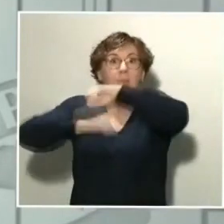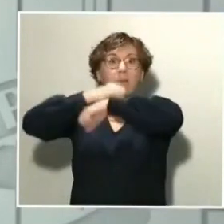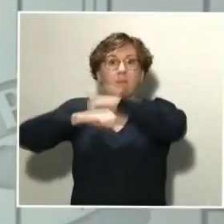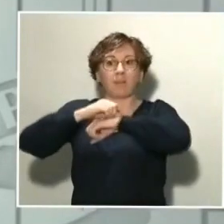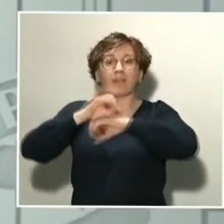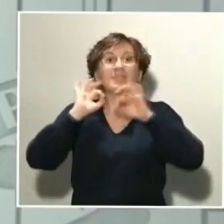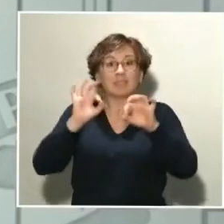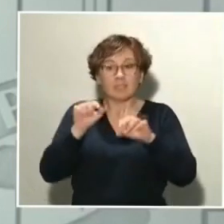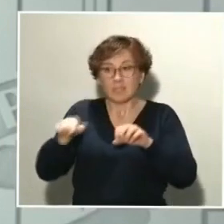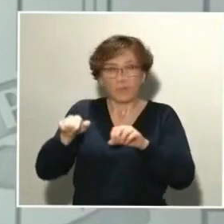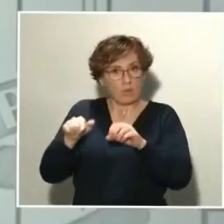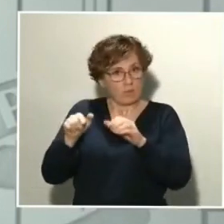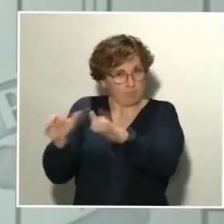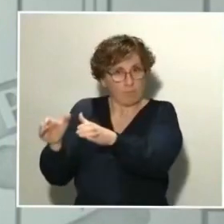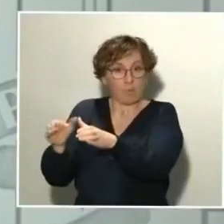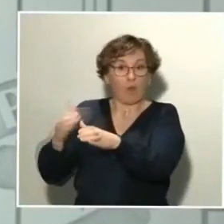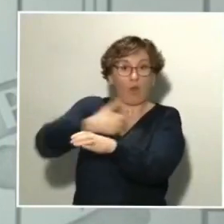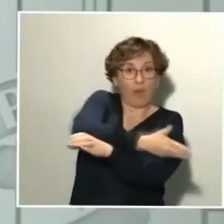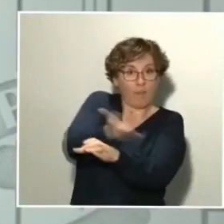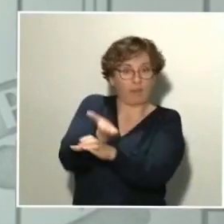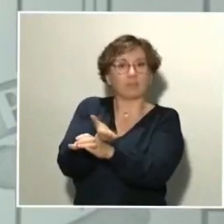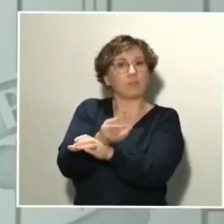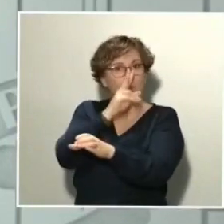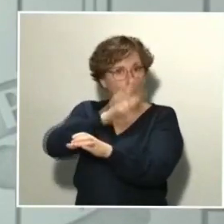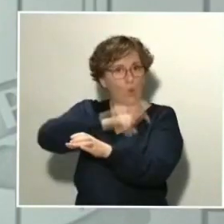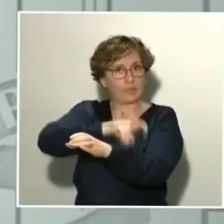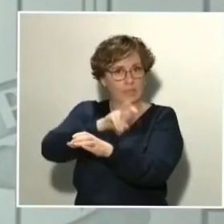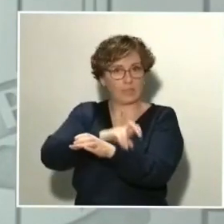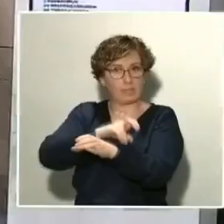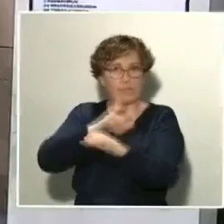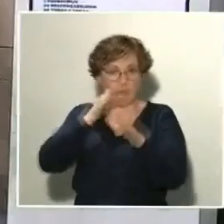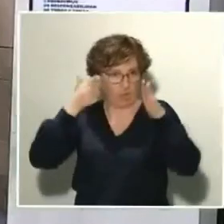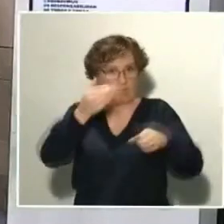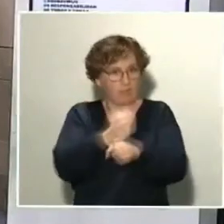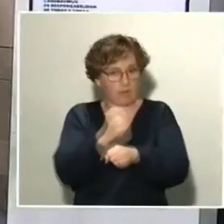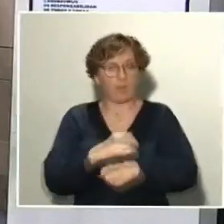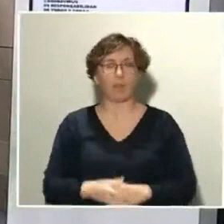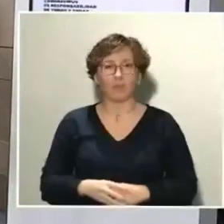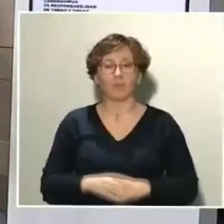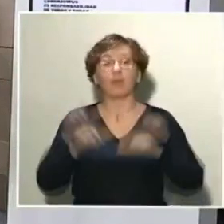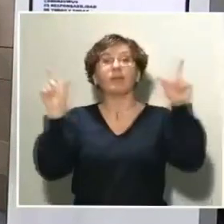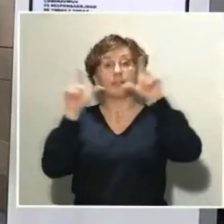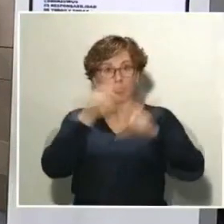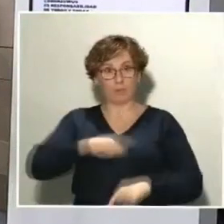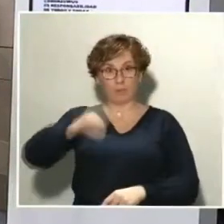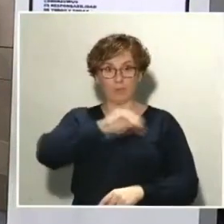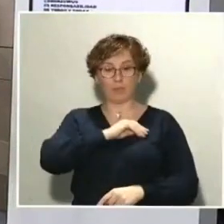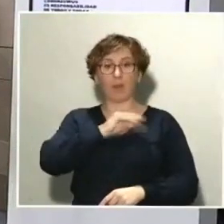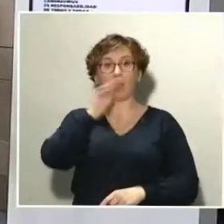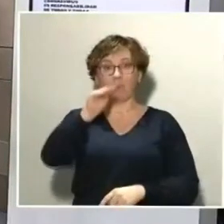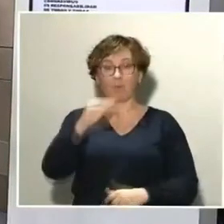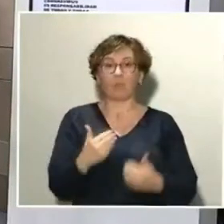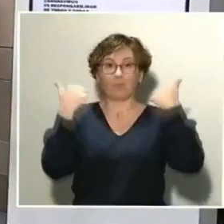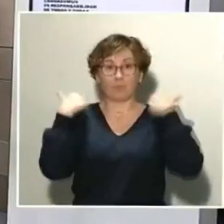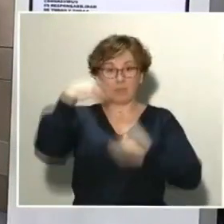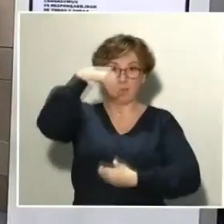este algoritmo sí que será útil y sí que se está trabajando en él. Televisión Española le pregunta a los responsables de interior, a los directores